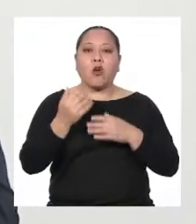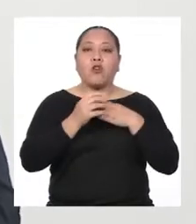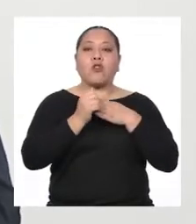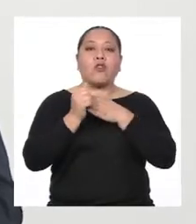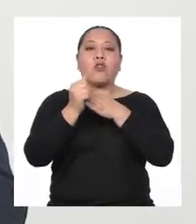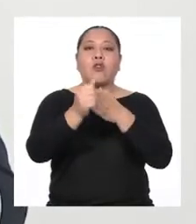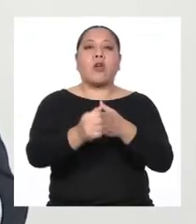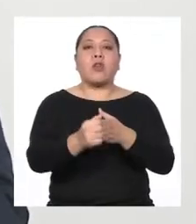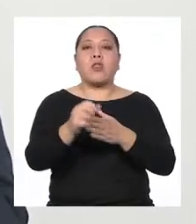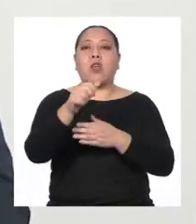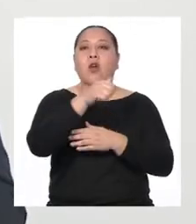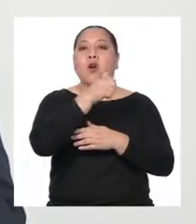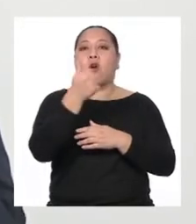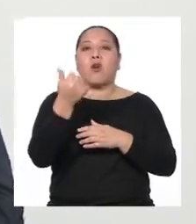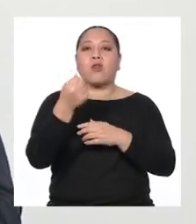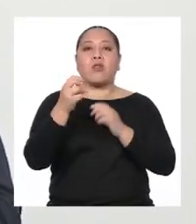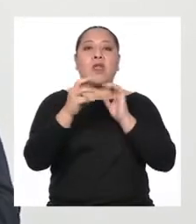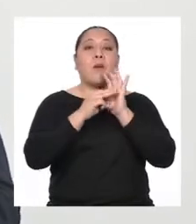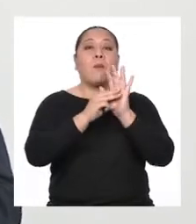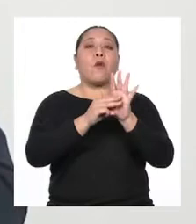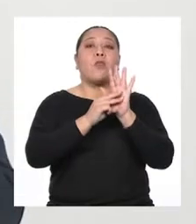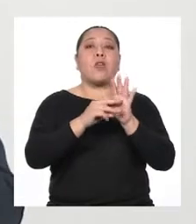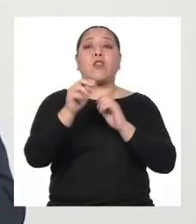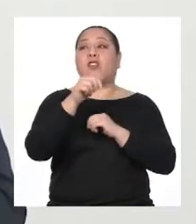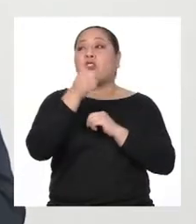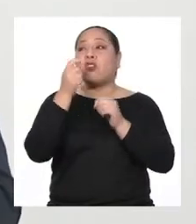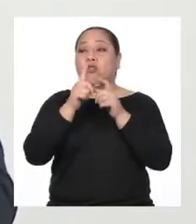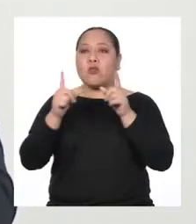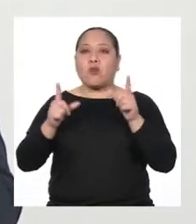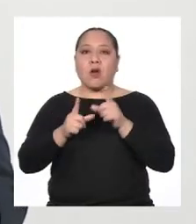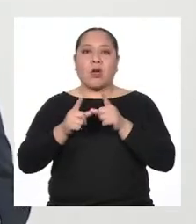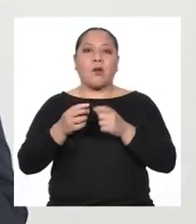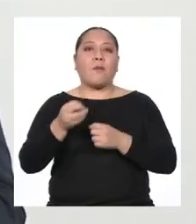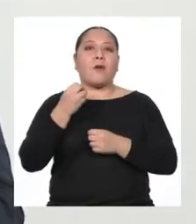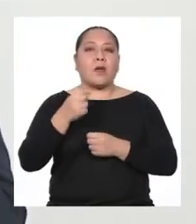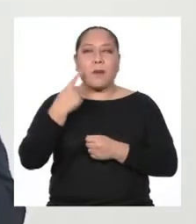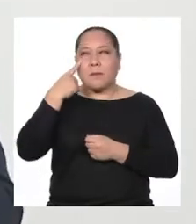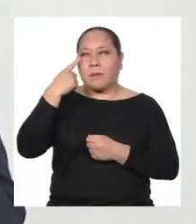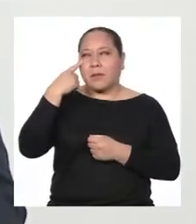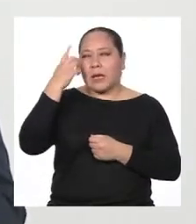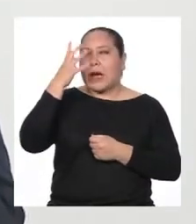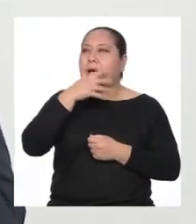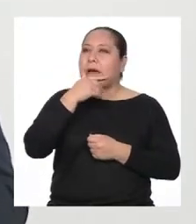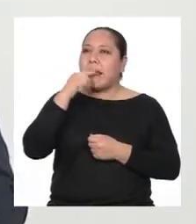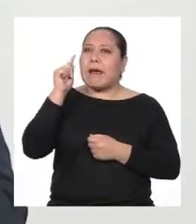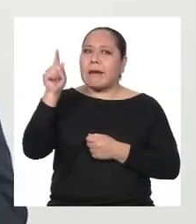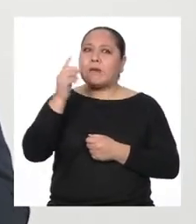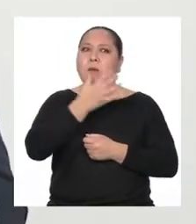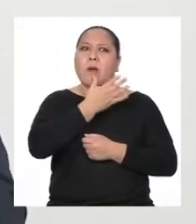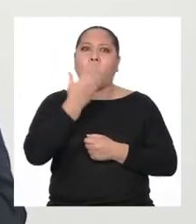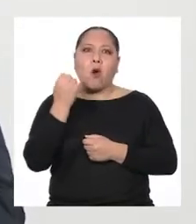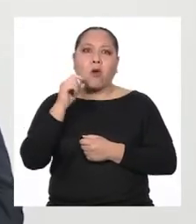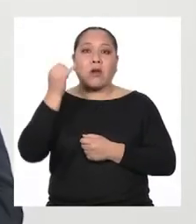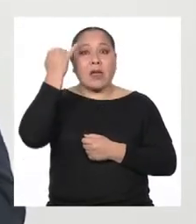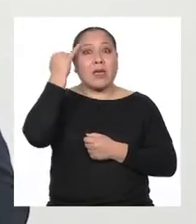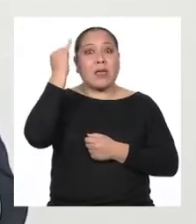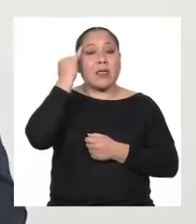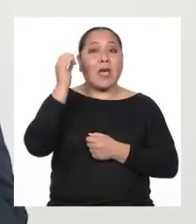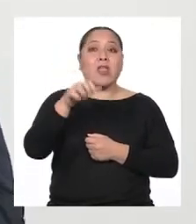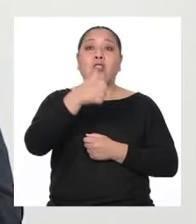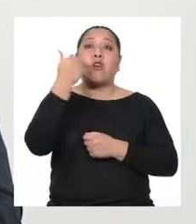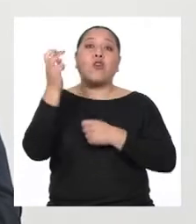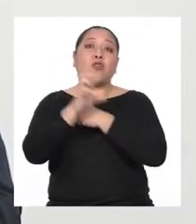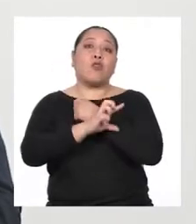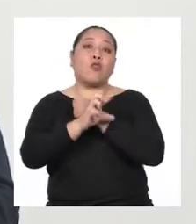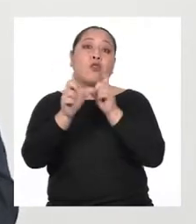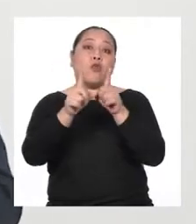de un modelo que hicieron en otro lugar Porque él lo consideraba como mejor Por ser ideas surgidas en